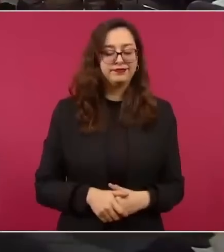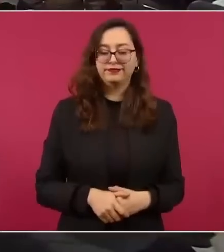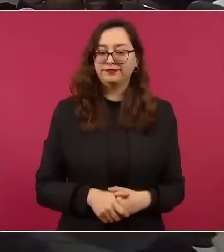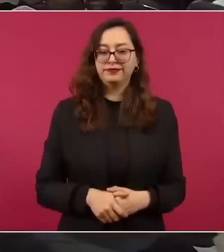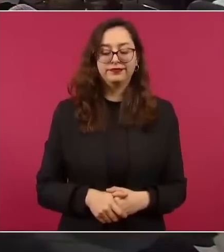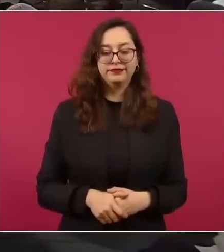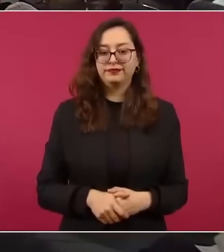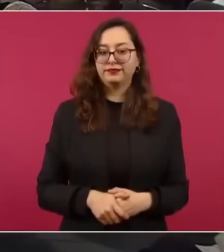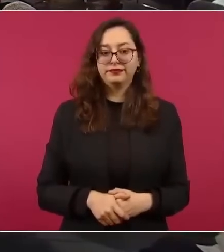como Poncio Pilato.